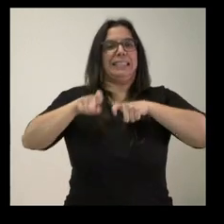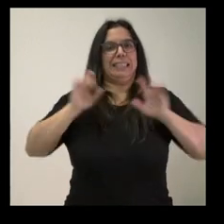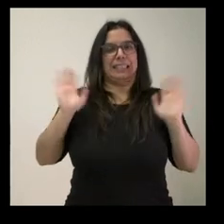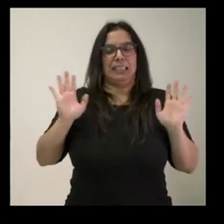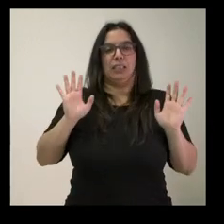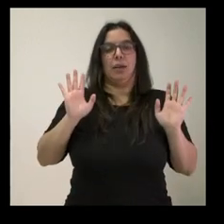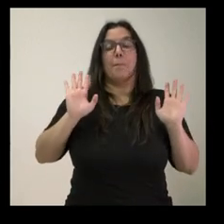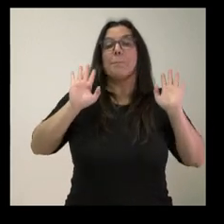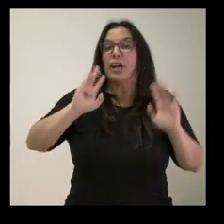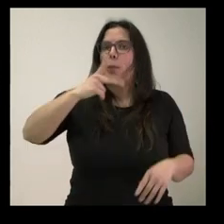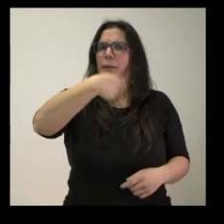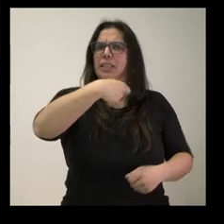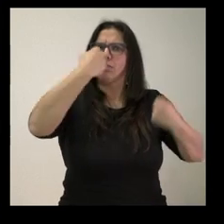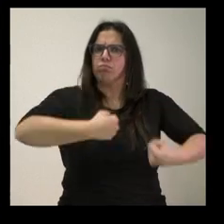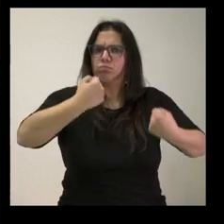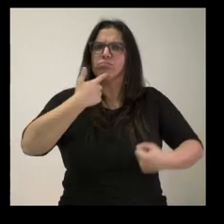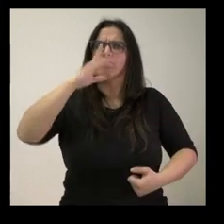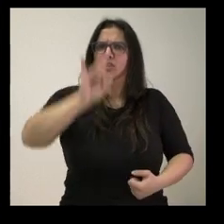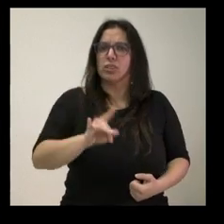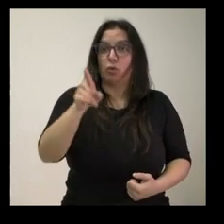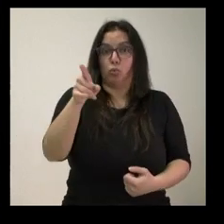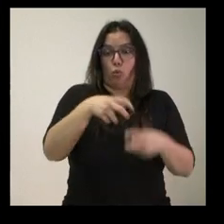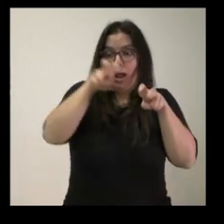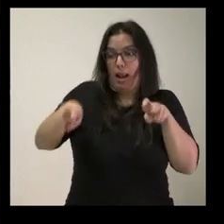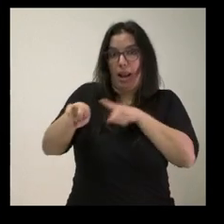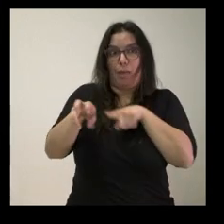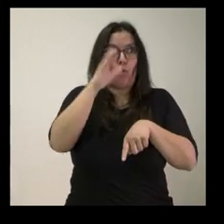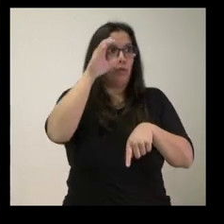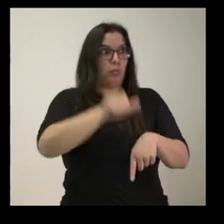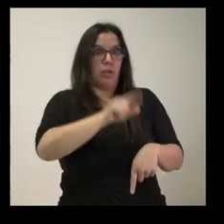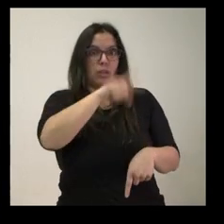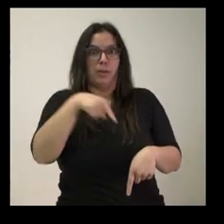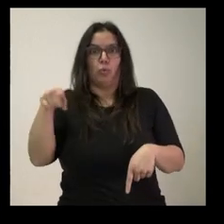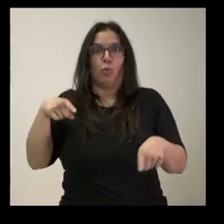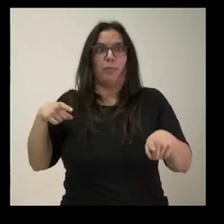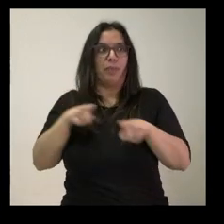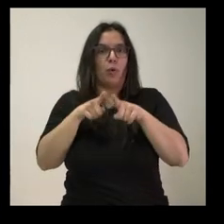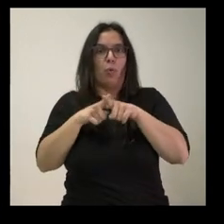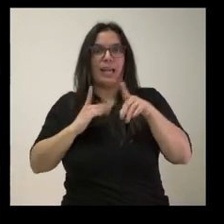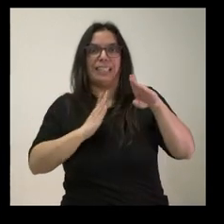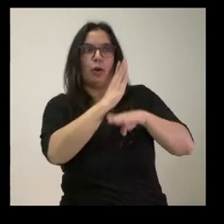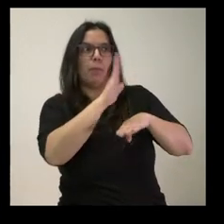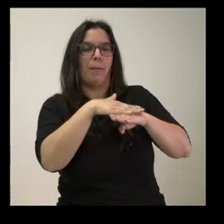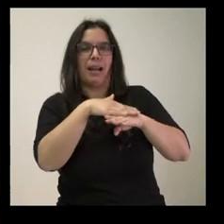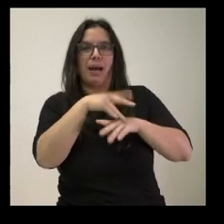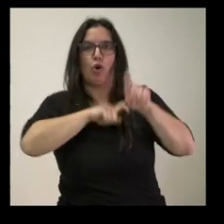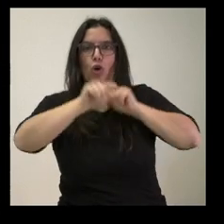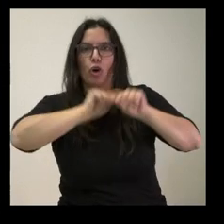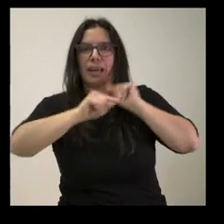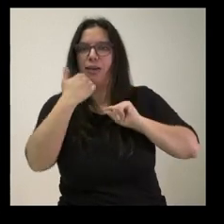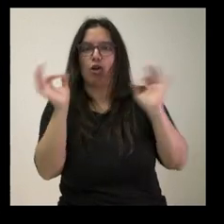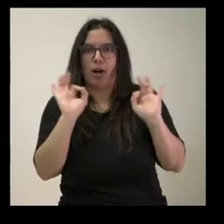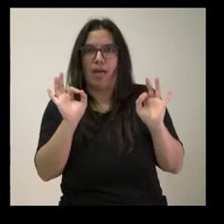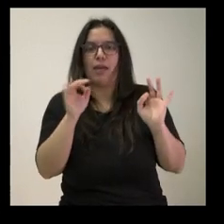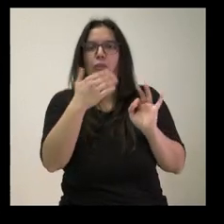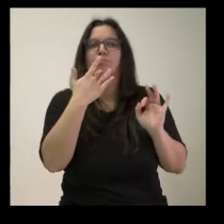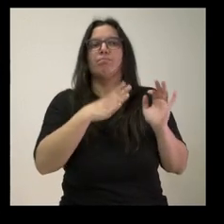vicepresidente ha mantenido. Usted estaba en esa rueda de prensa y en aquel momento tampoco se habló aquí de que eso no fuera así. Eso quería que